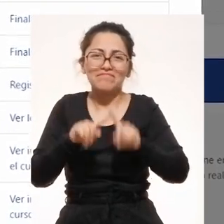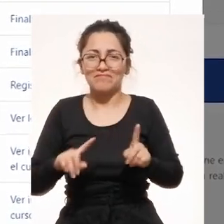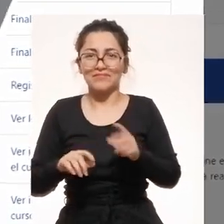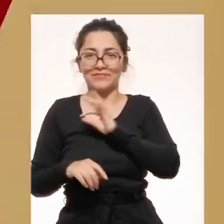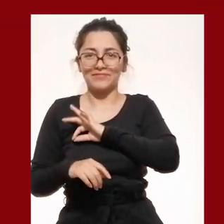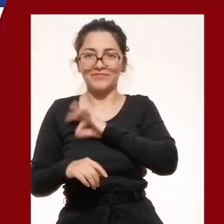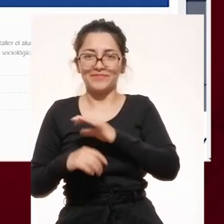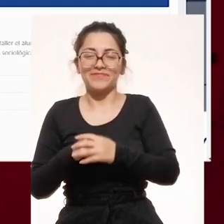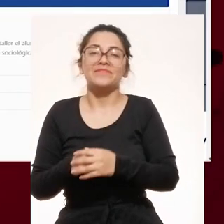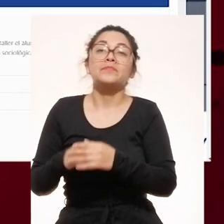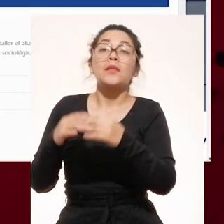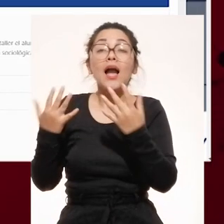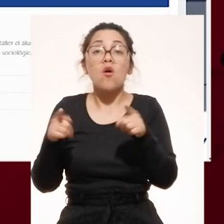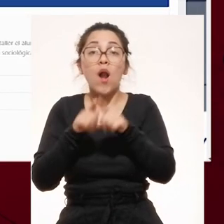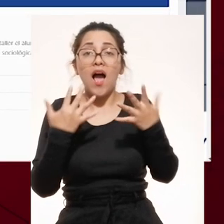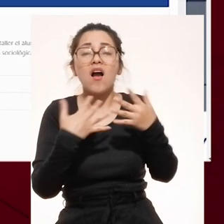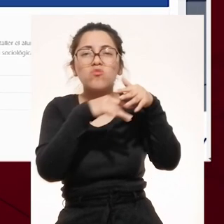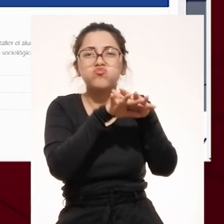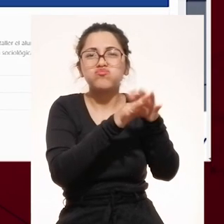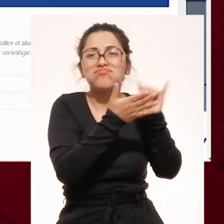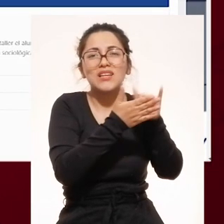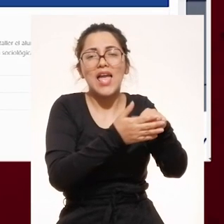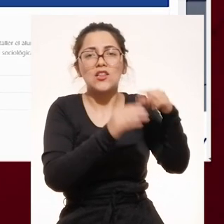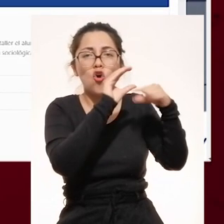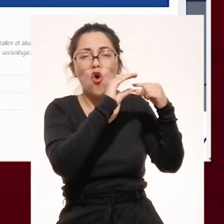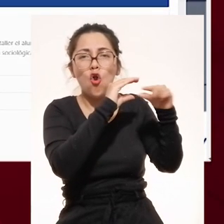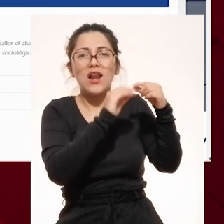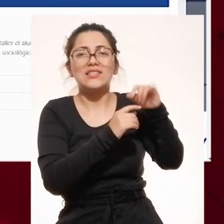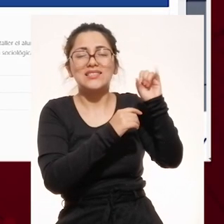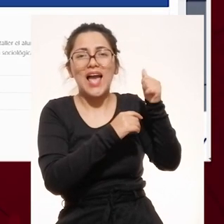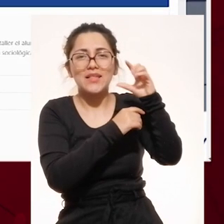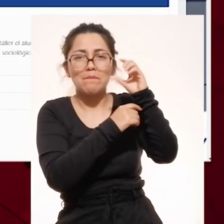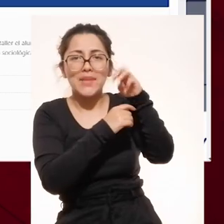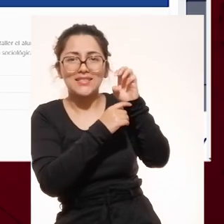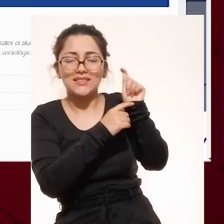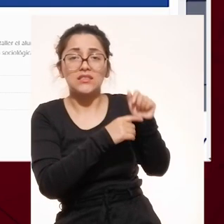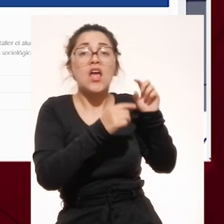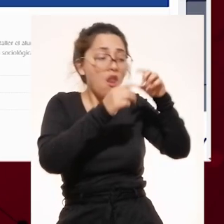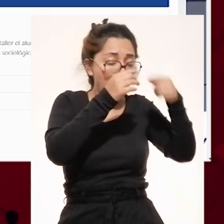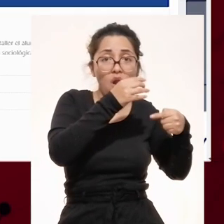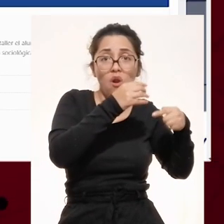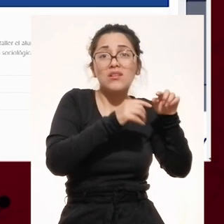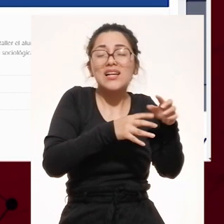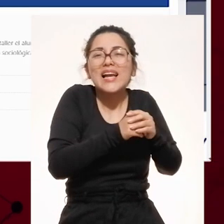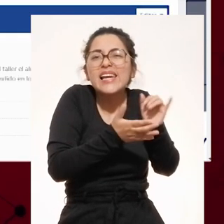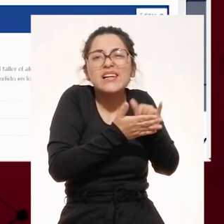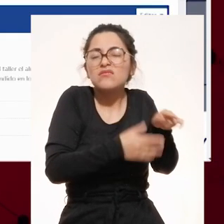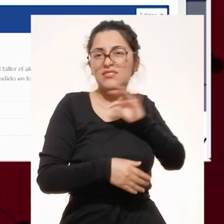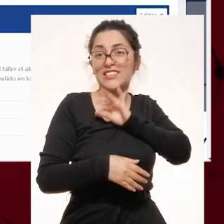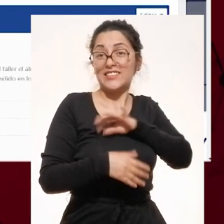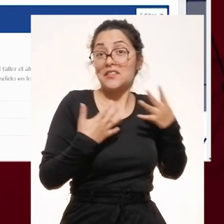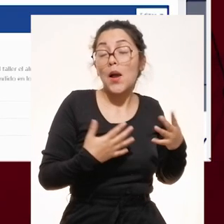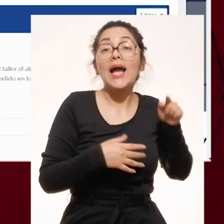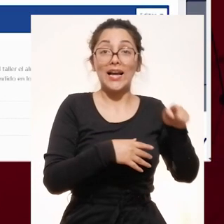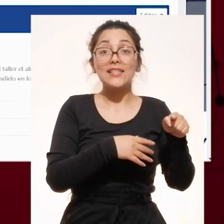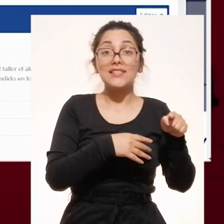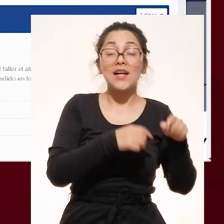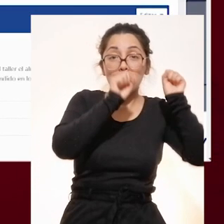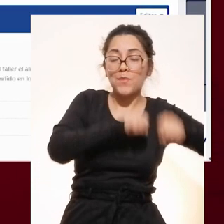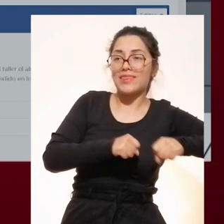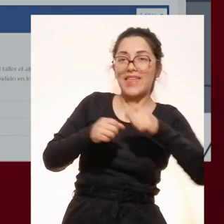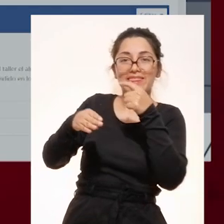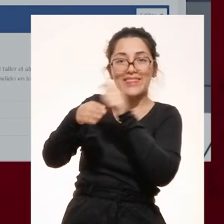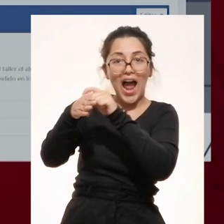etcétera. Herramientas de integración. Google Assignments. Herramienta antiplagio de Google. Esta herramienta